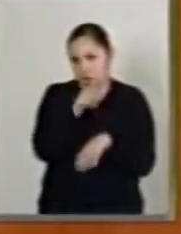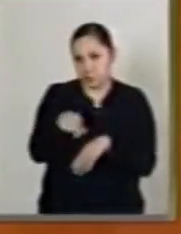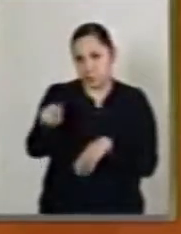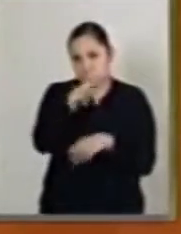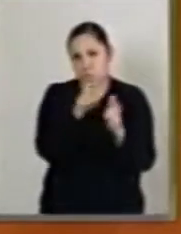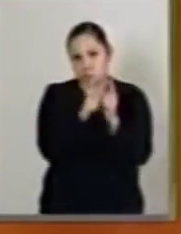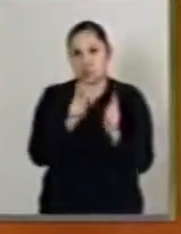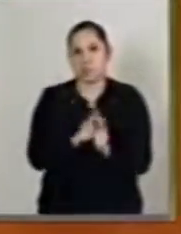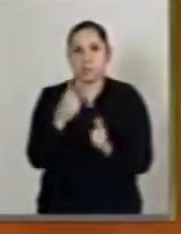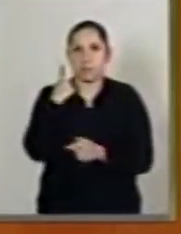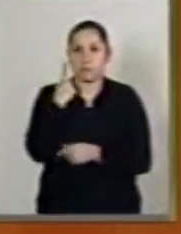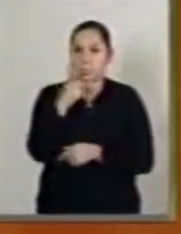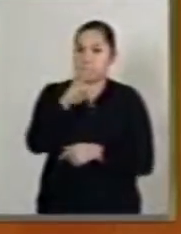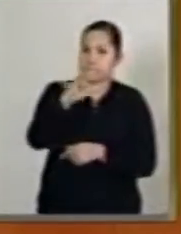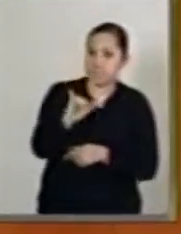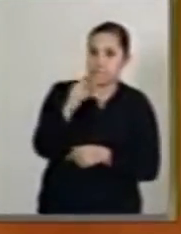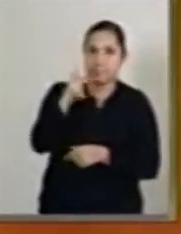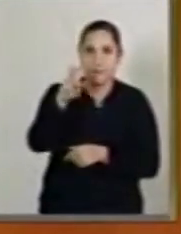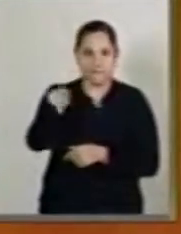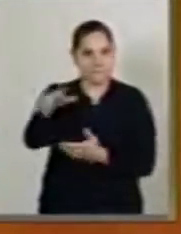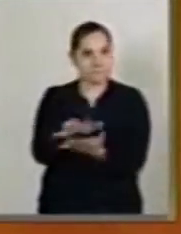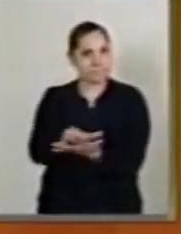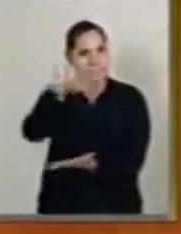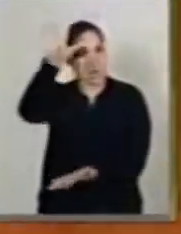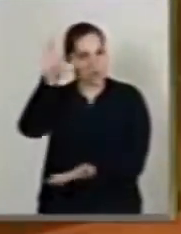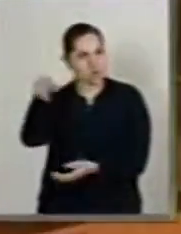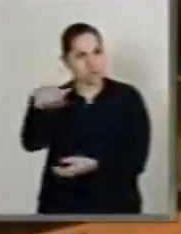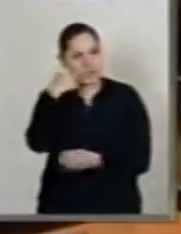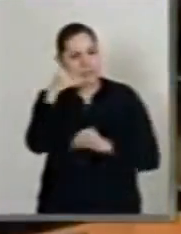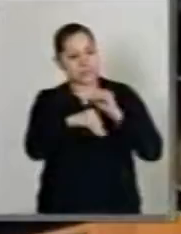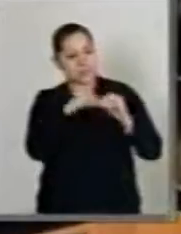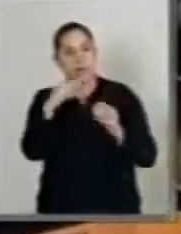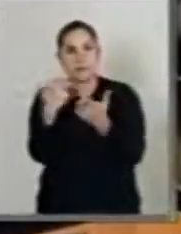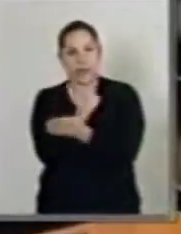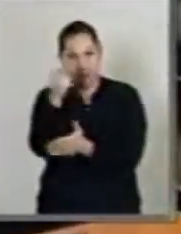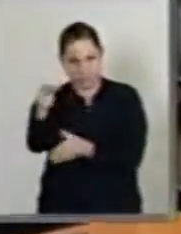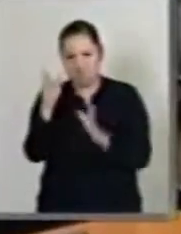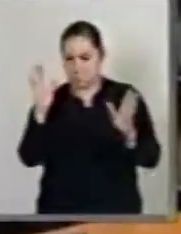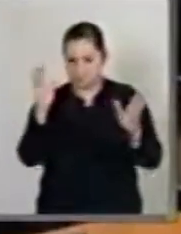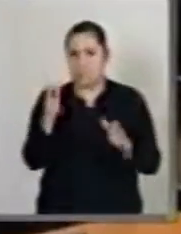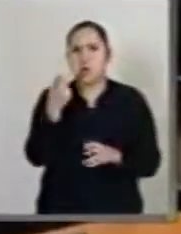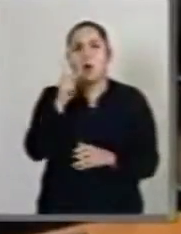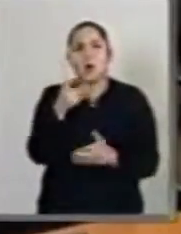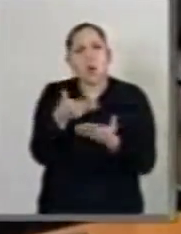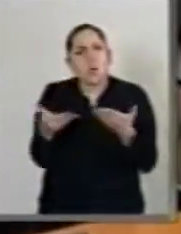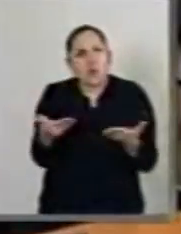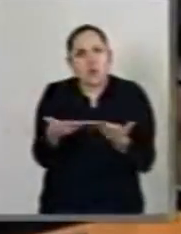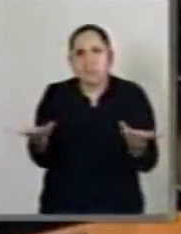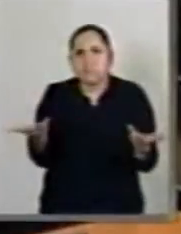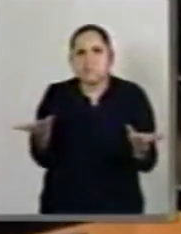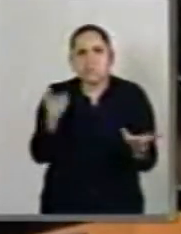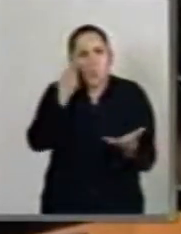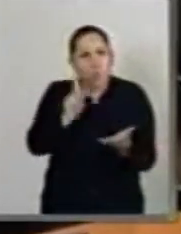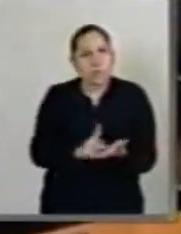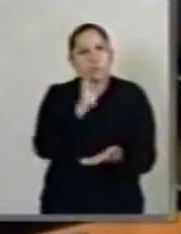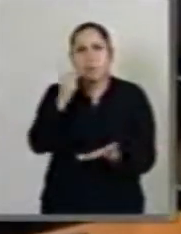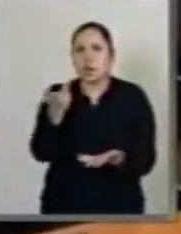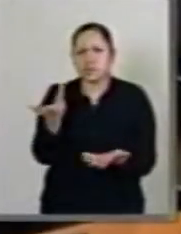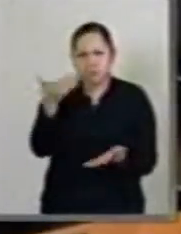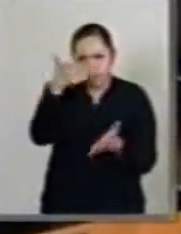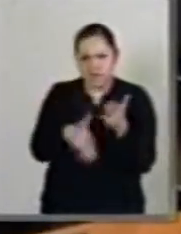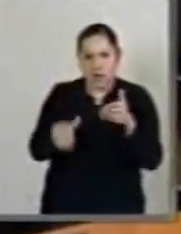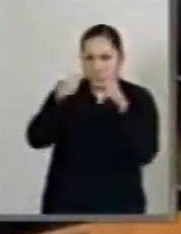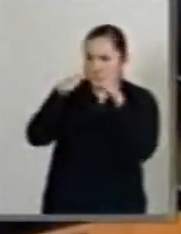Verde. Pero nos quedamos otra vez a la mitad, sin atender a los ciudadanos,